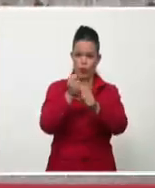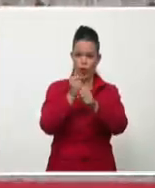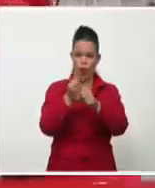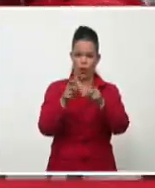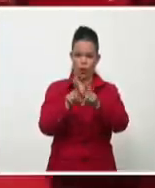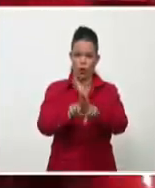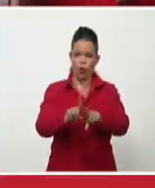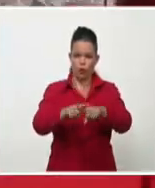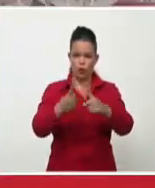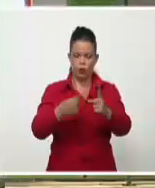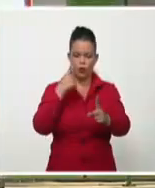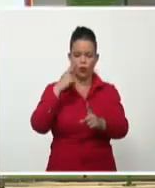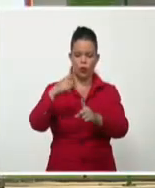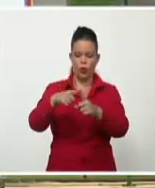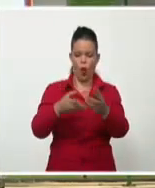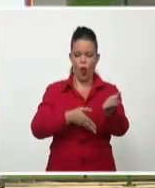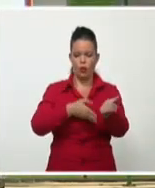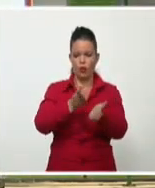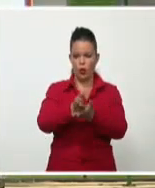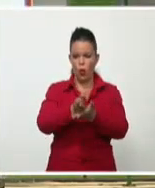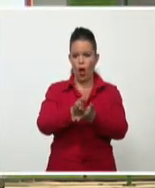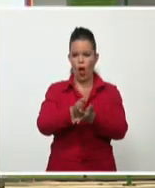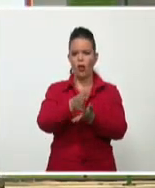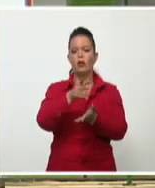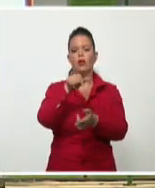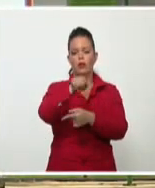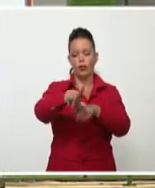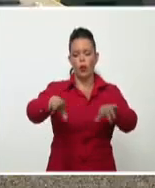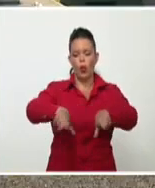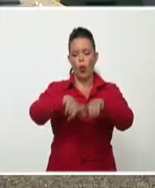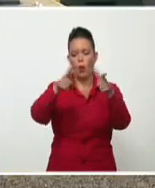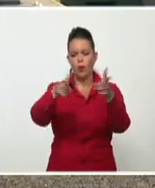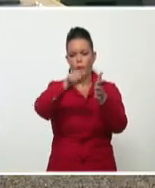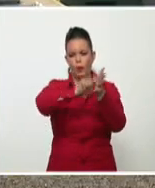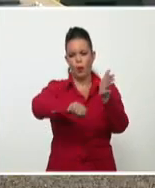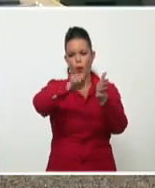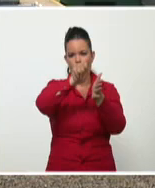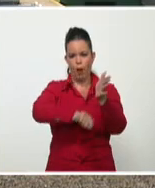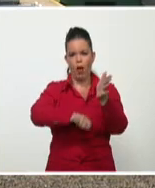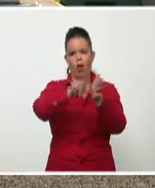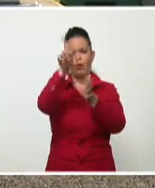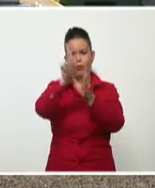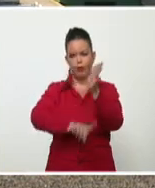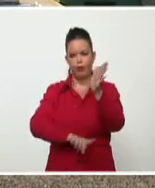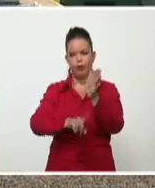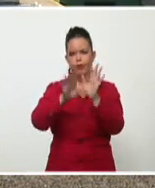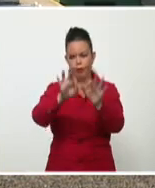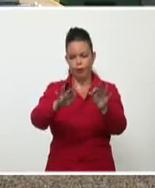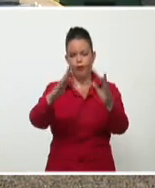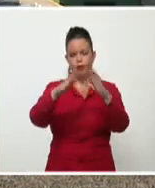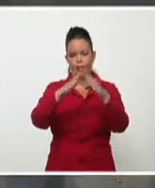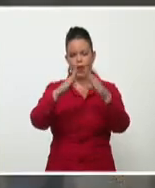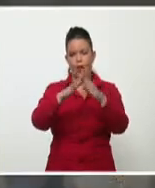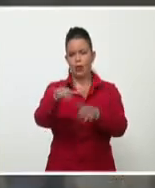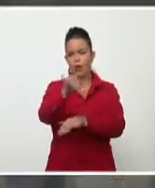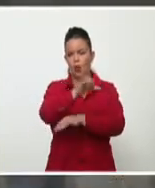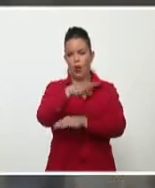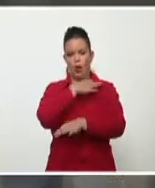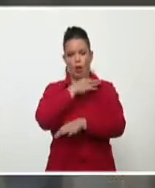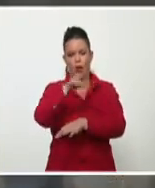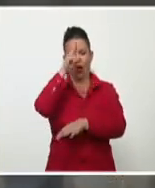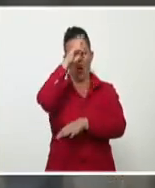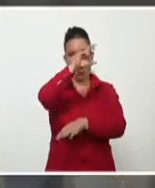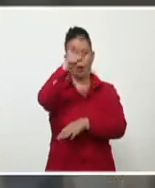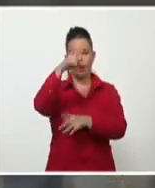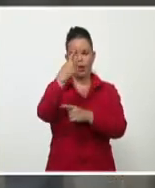la gestión operacional de los emplazamientos de generación distribuida y de emergencia con que cuenta